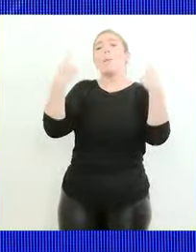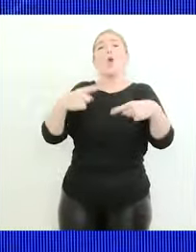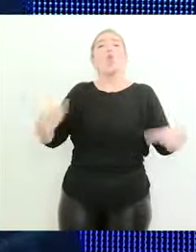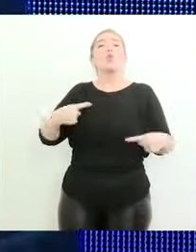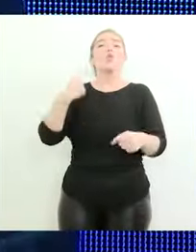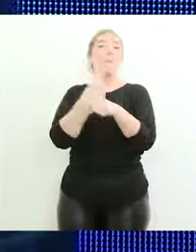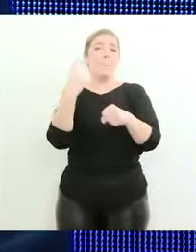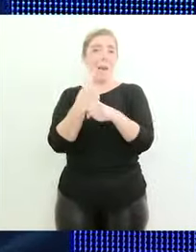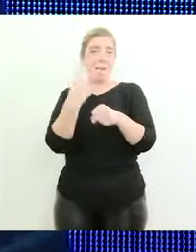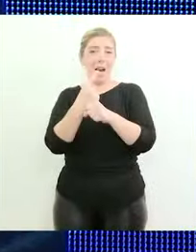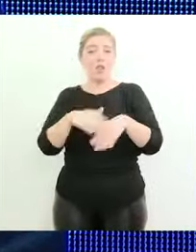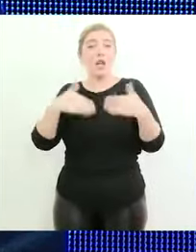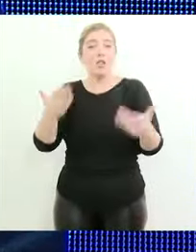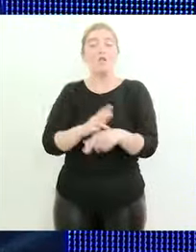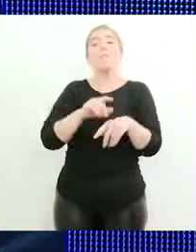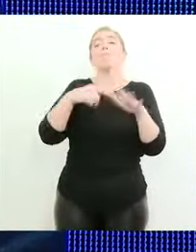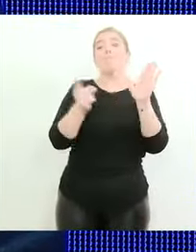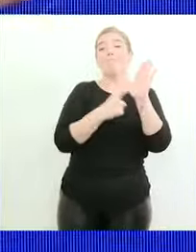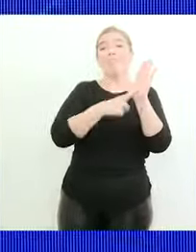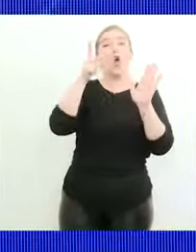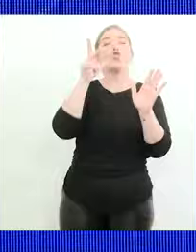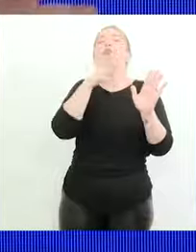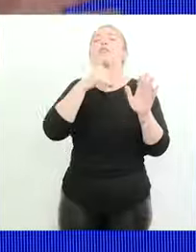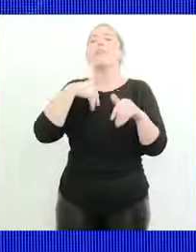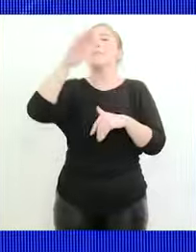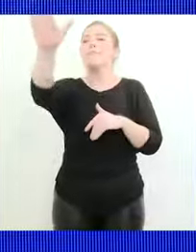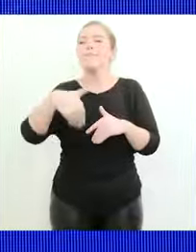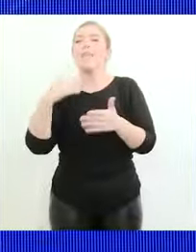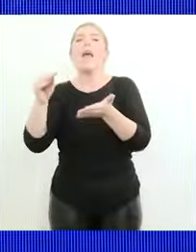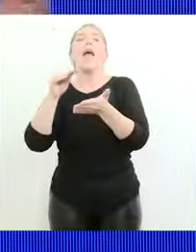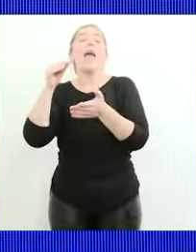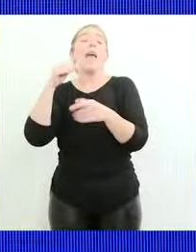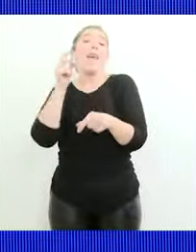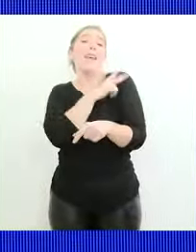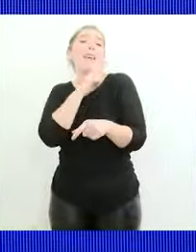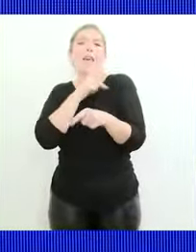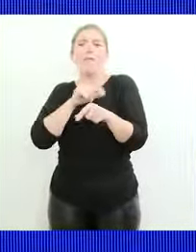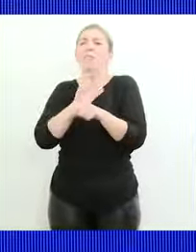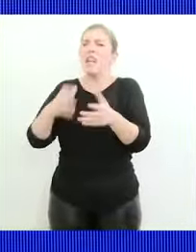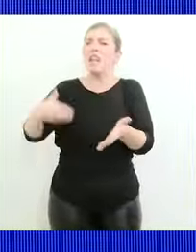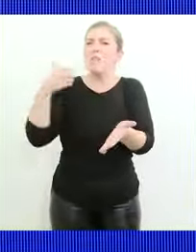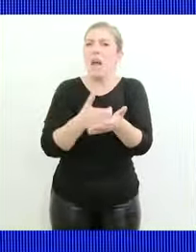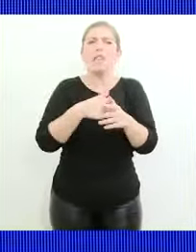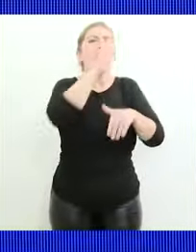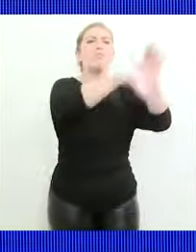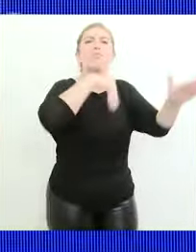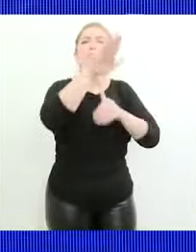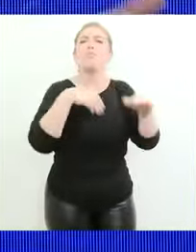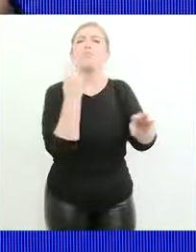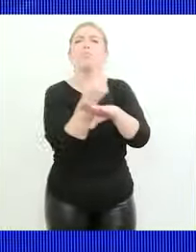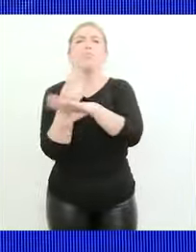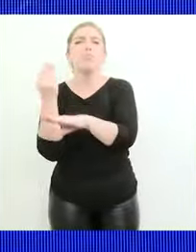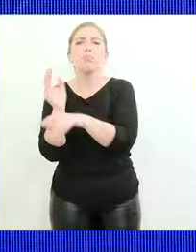para eso el 814 que es decirle al empleador venga invierta tome personal no pague impuestos por ese personal